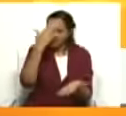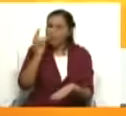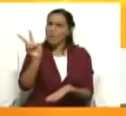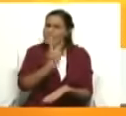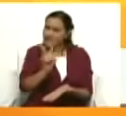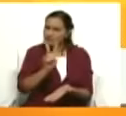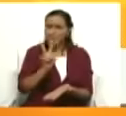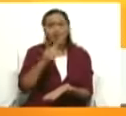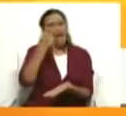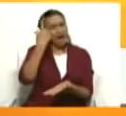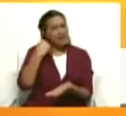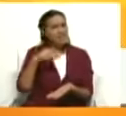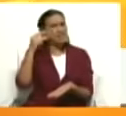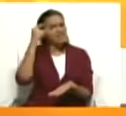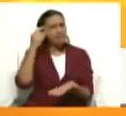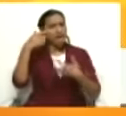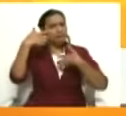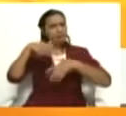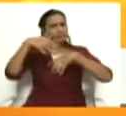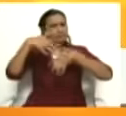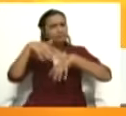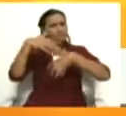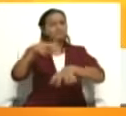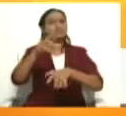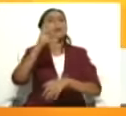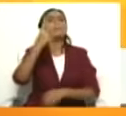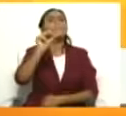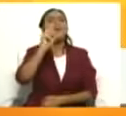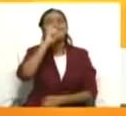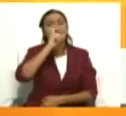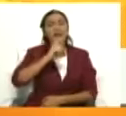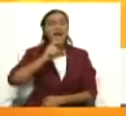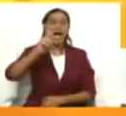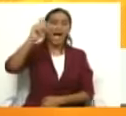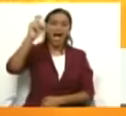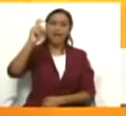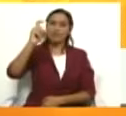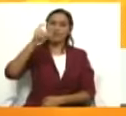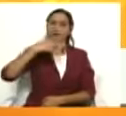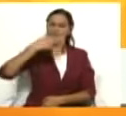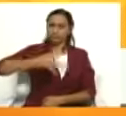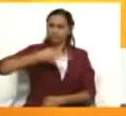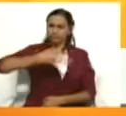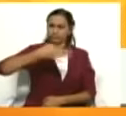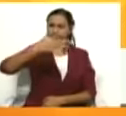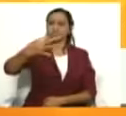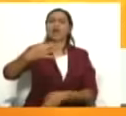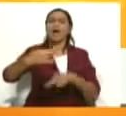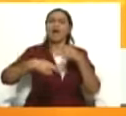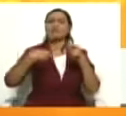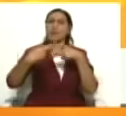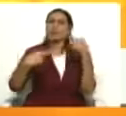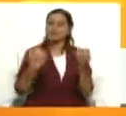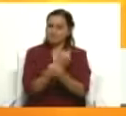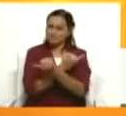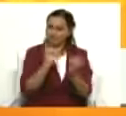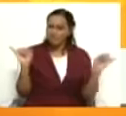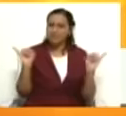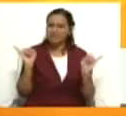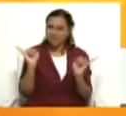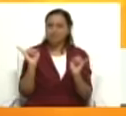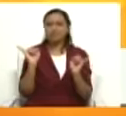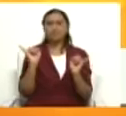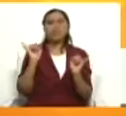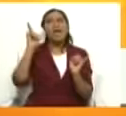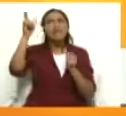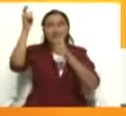celebró 20 años de la declaración de revolución antiimperialista, mantiene su ruta a